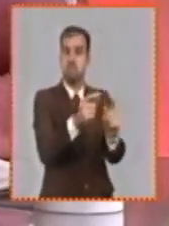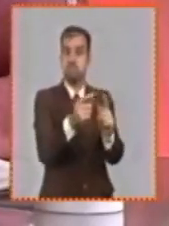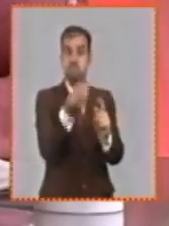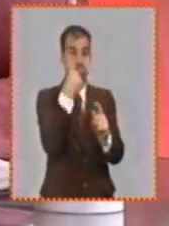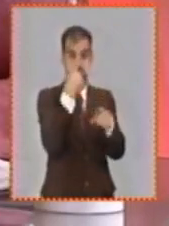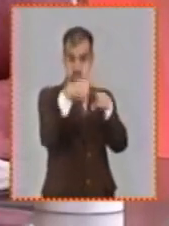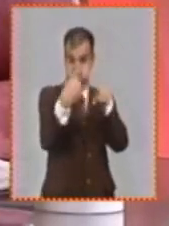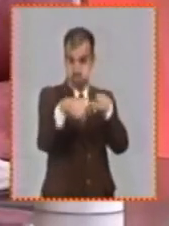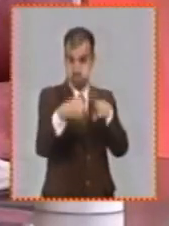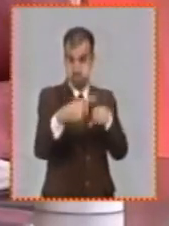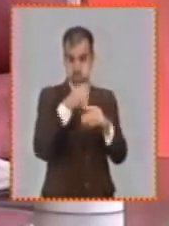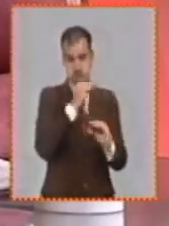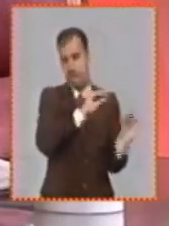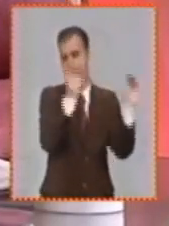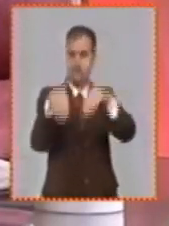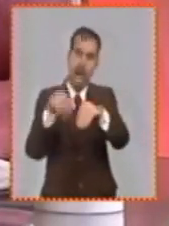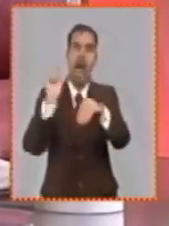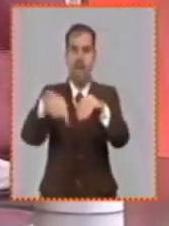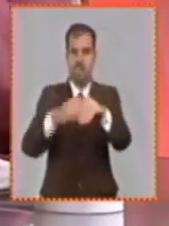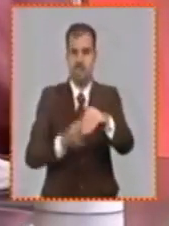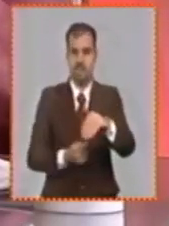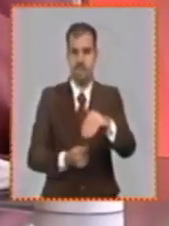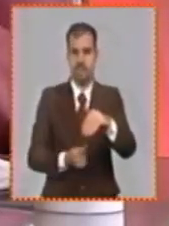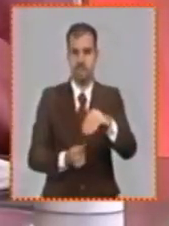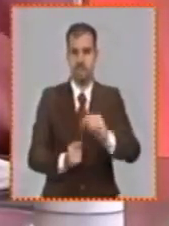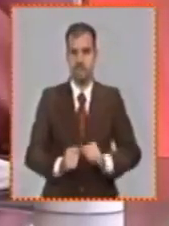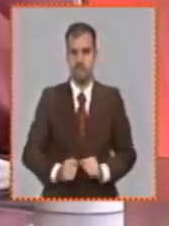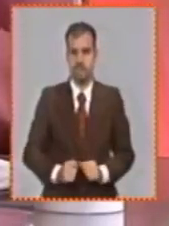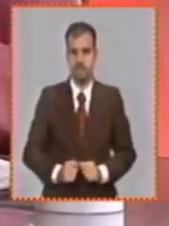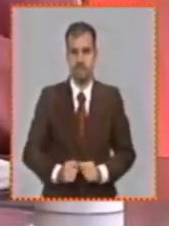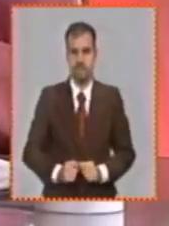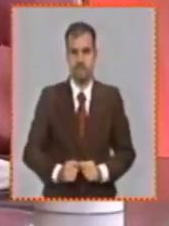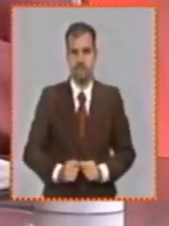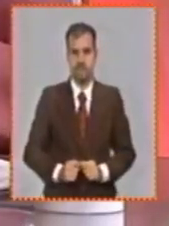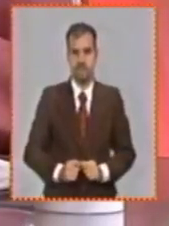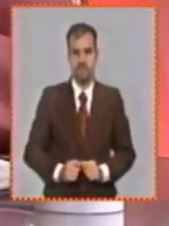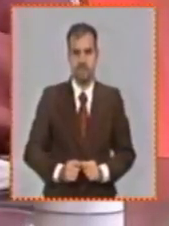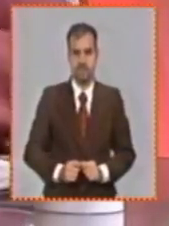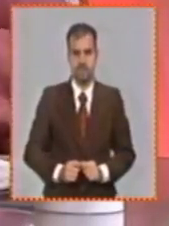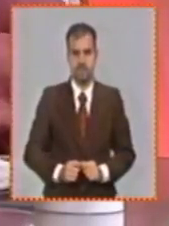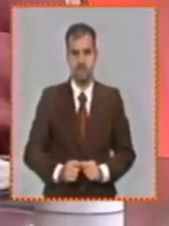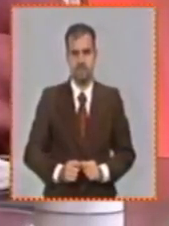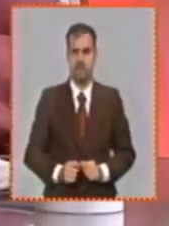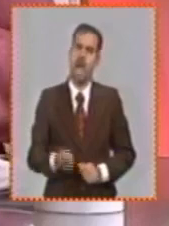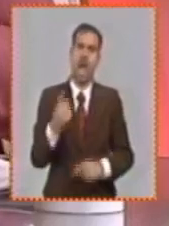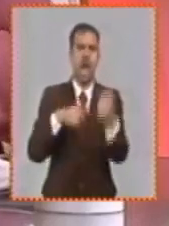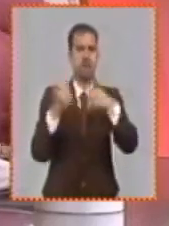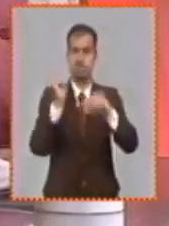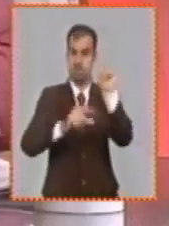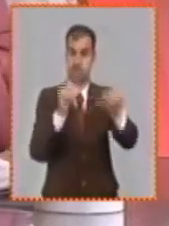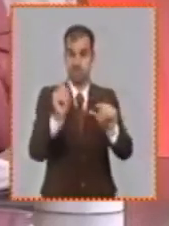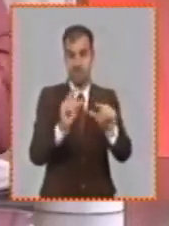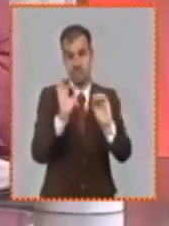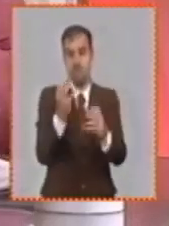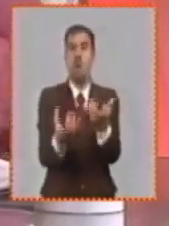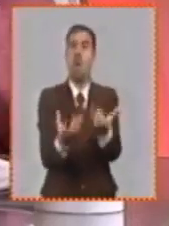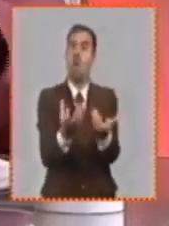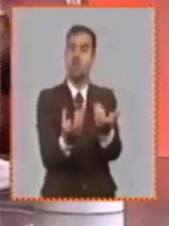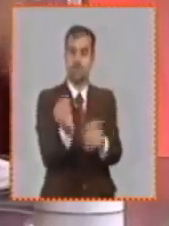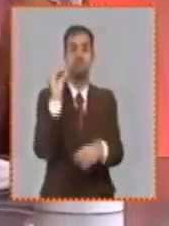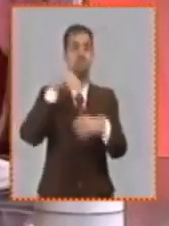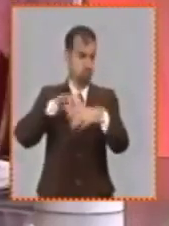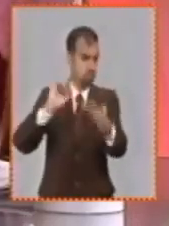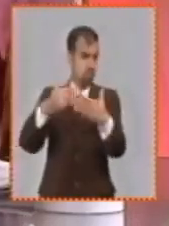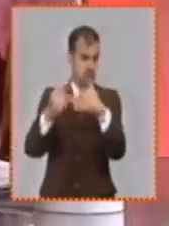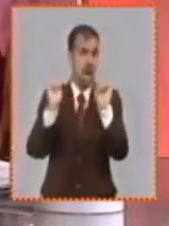de ese comedor obrero en algunos casos con la presencia de la cocina comedor dentro de la